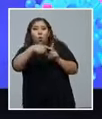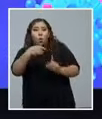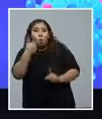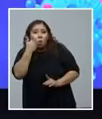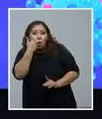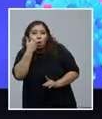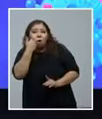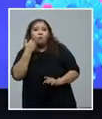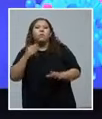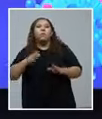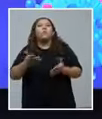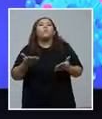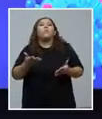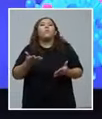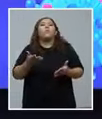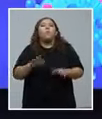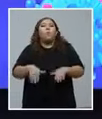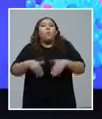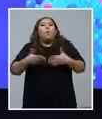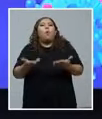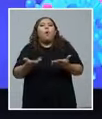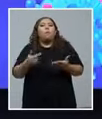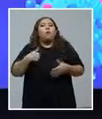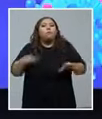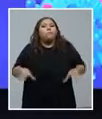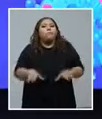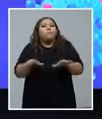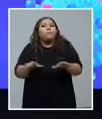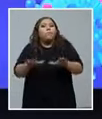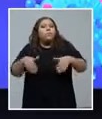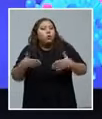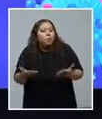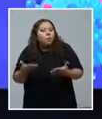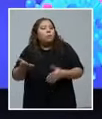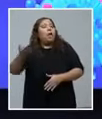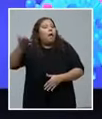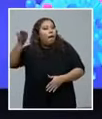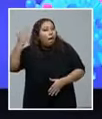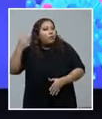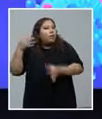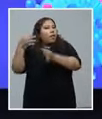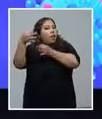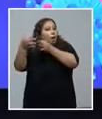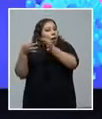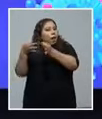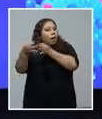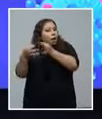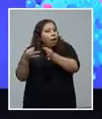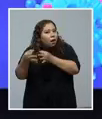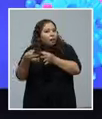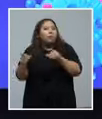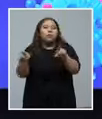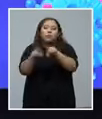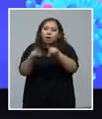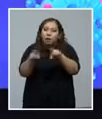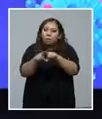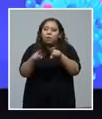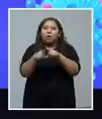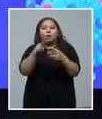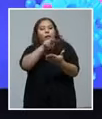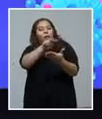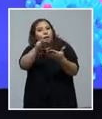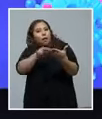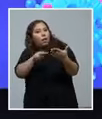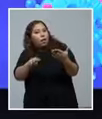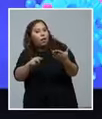reaccionar siguiendo las medidas que hemos estado discutiendo noche tras noche y que ustedes han leído en todos los medios de comunicación y de parte de